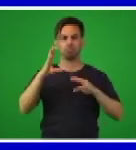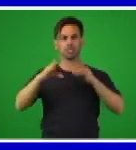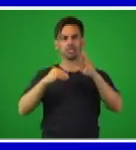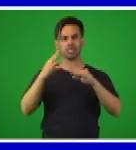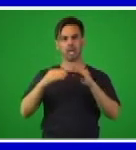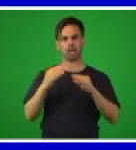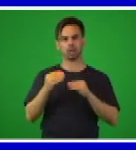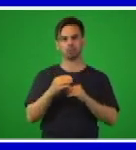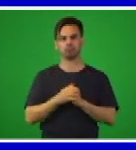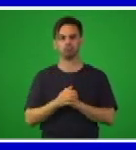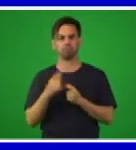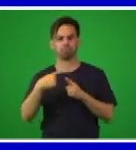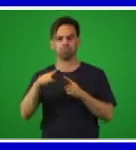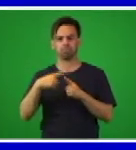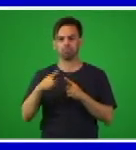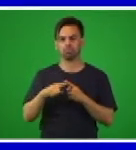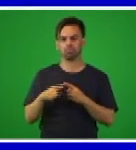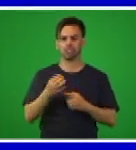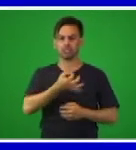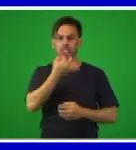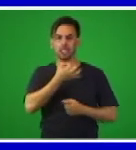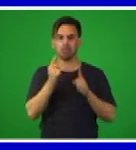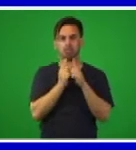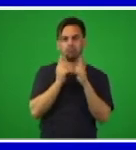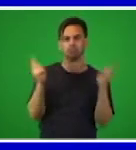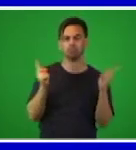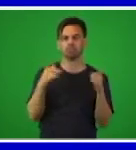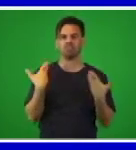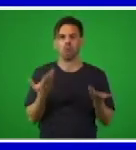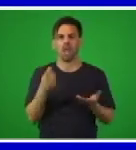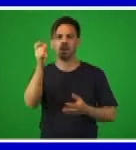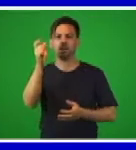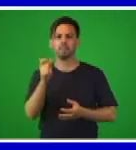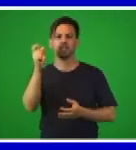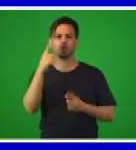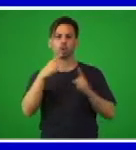las personas de la ciudad le darían albergue de buena gana?